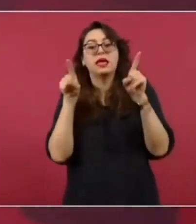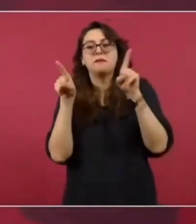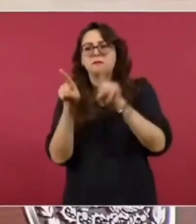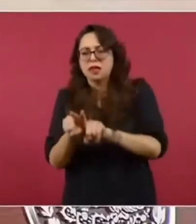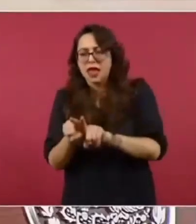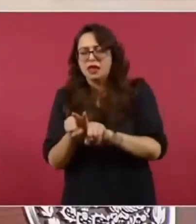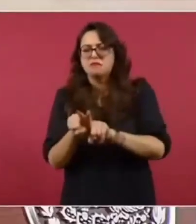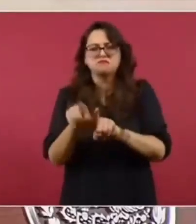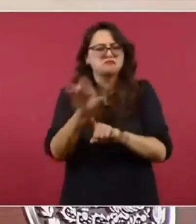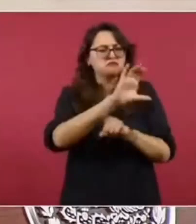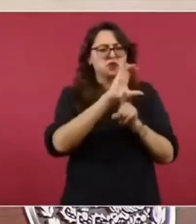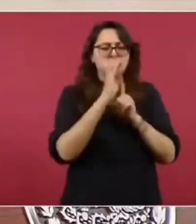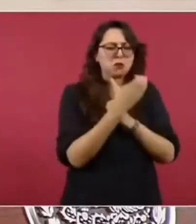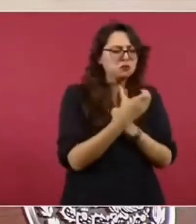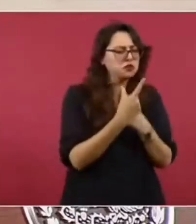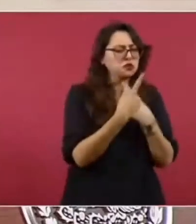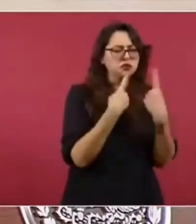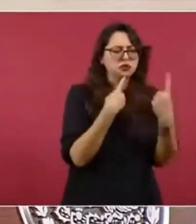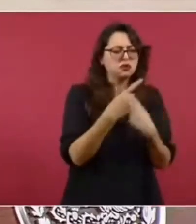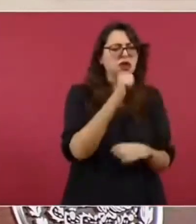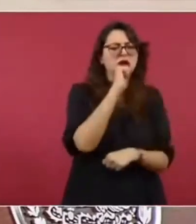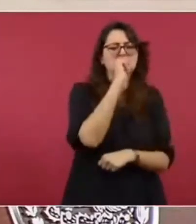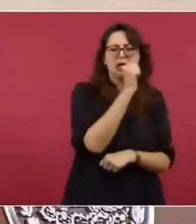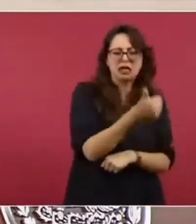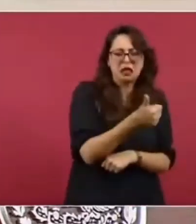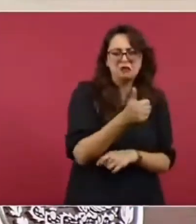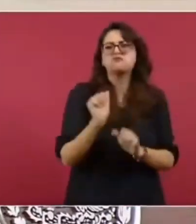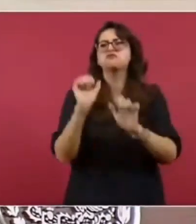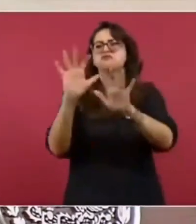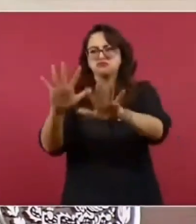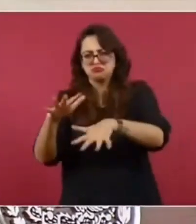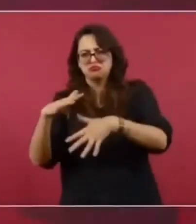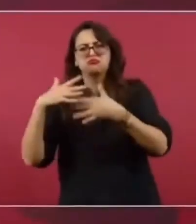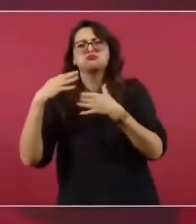en el Pleno como se hizo